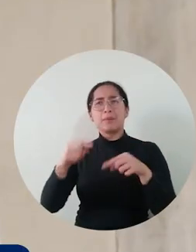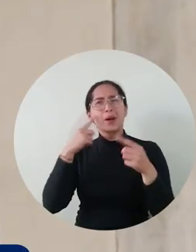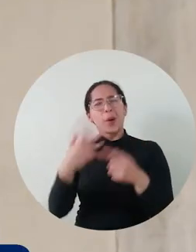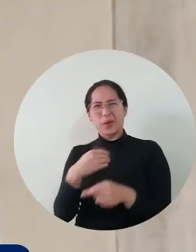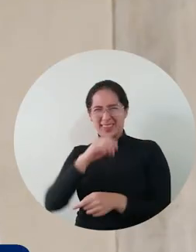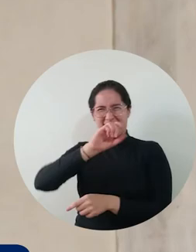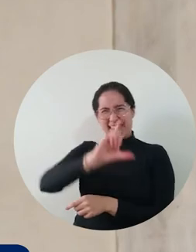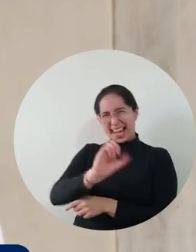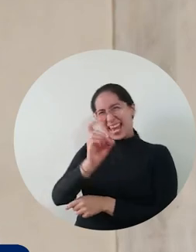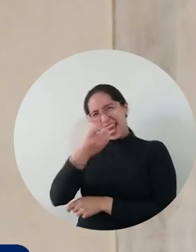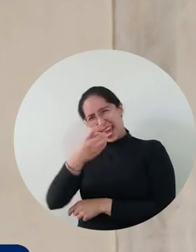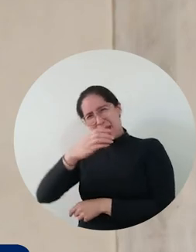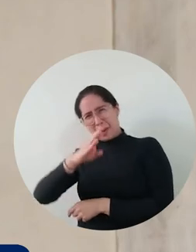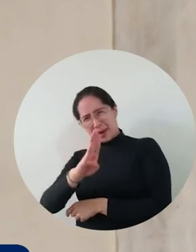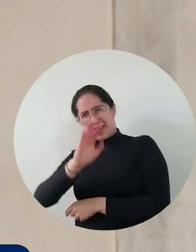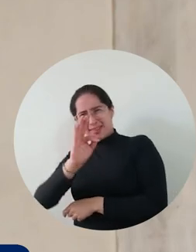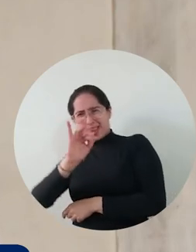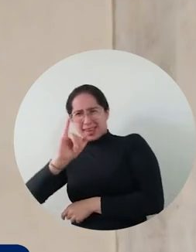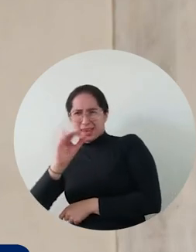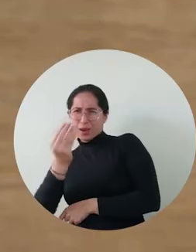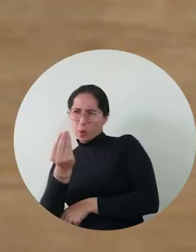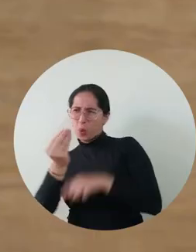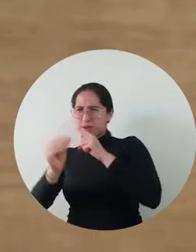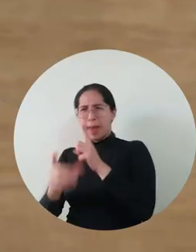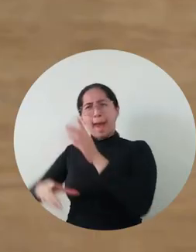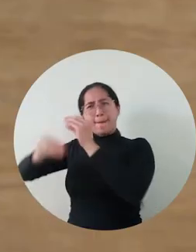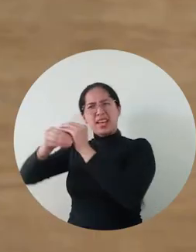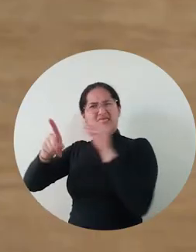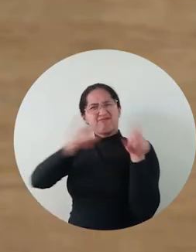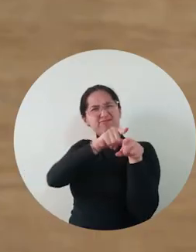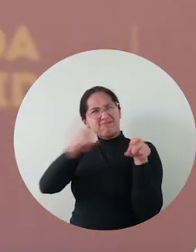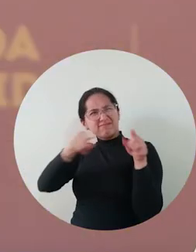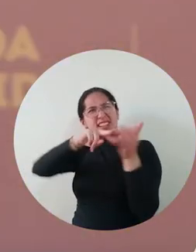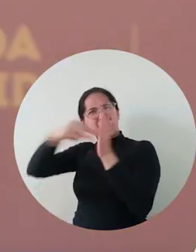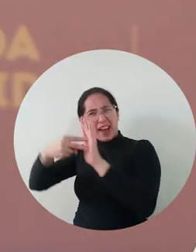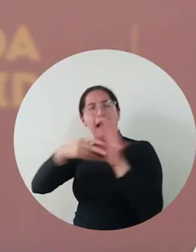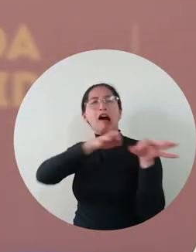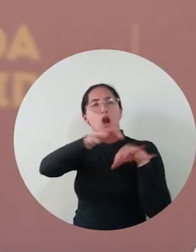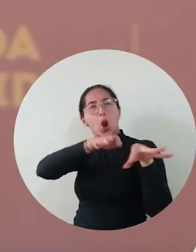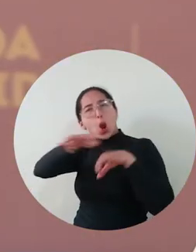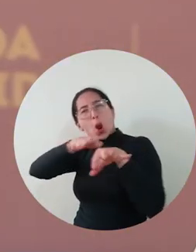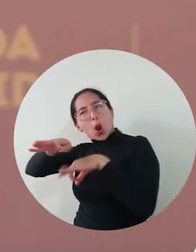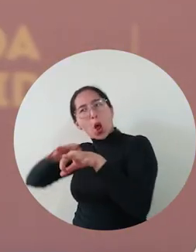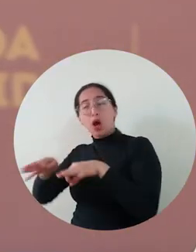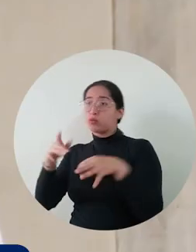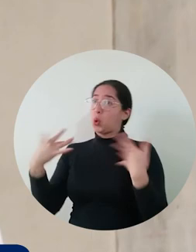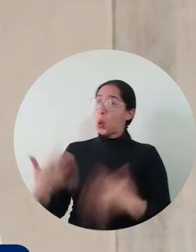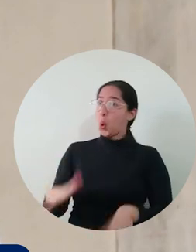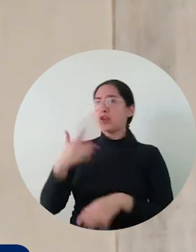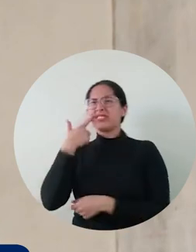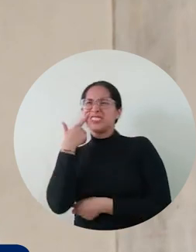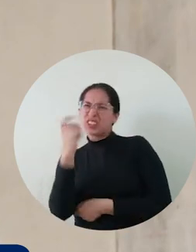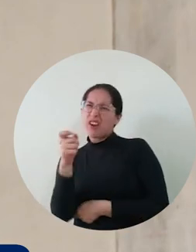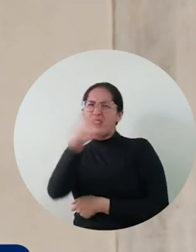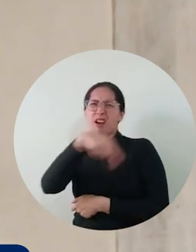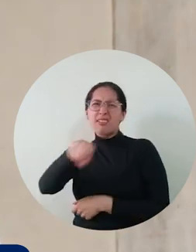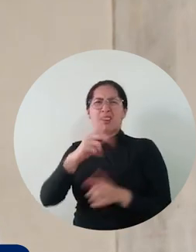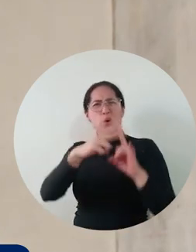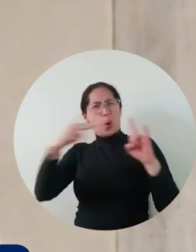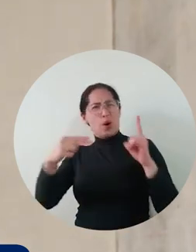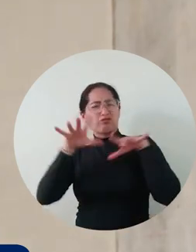sobre las siglas que nos identifican en nuestra comunidad y pues es súper genial que la universidad tenga